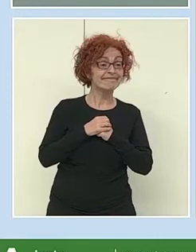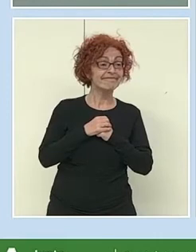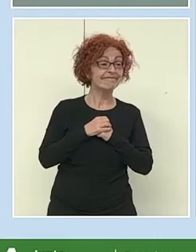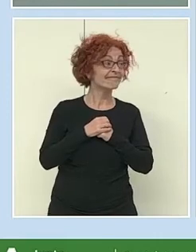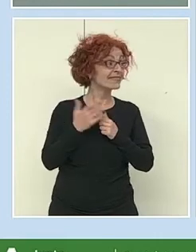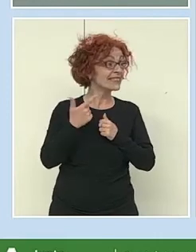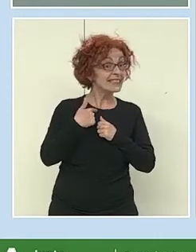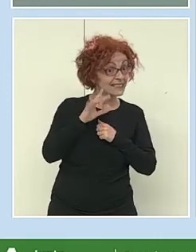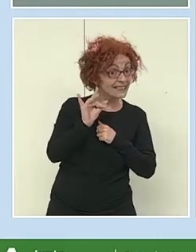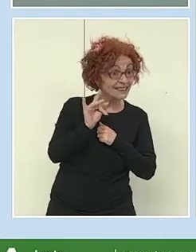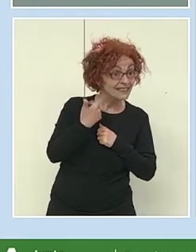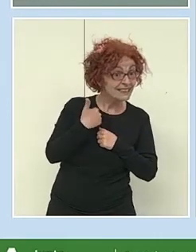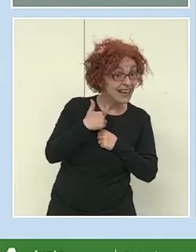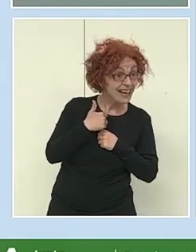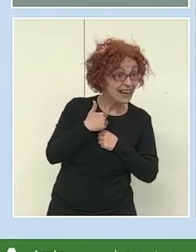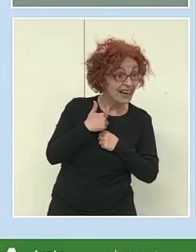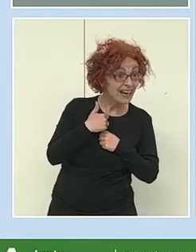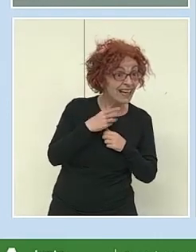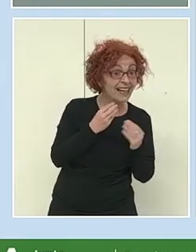Ahí, sí, lo tiene.